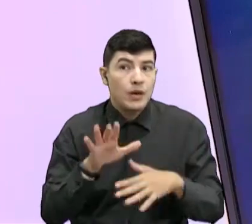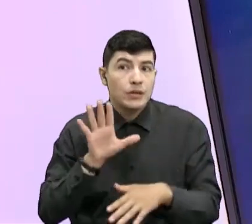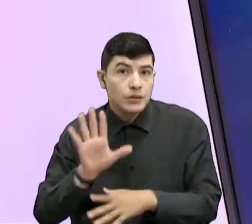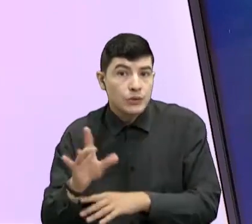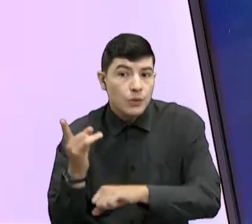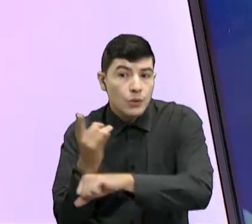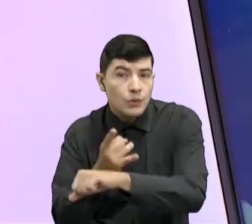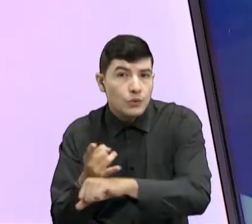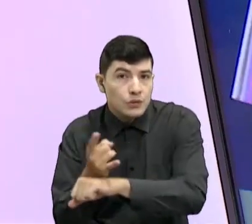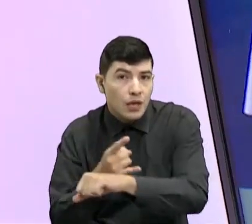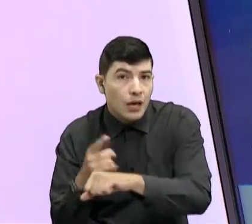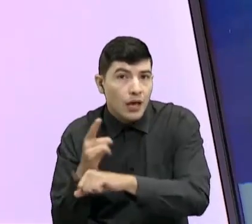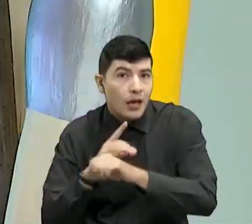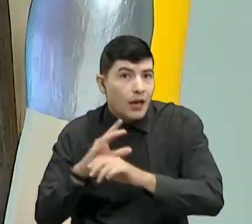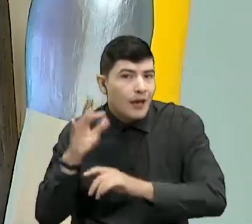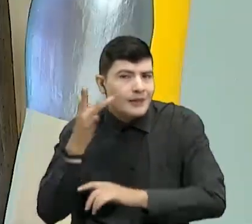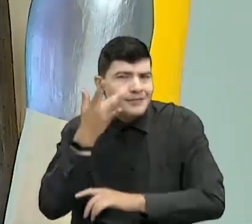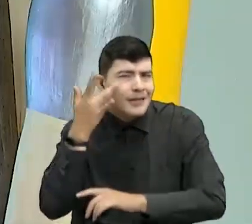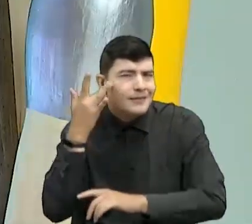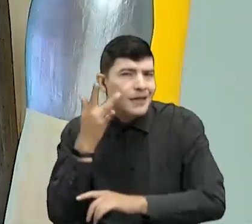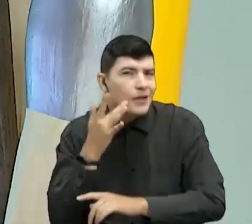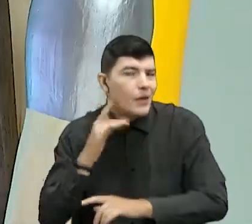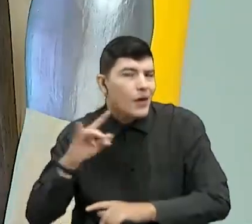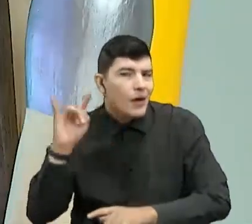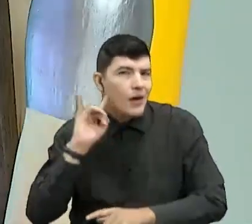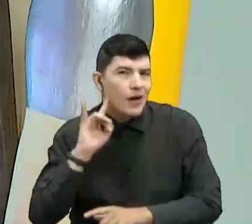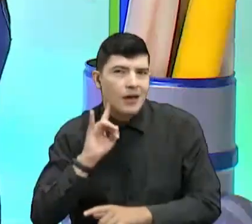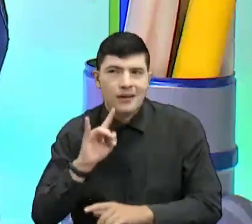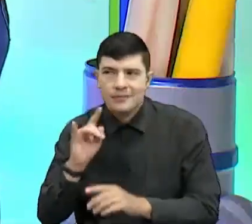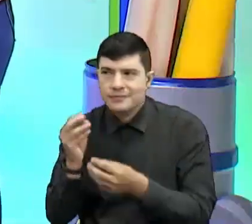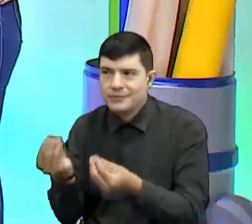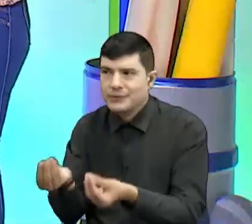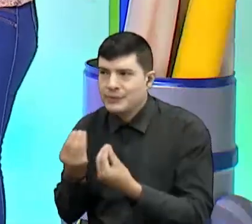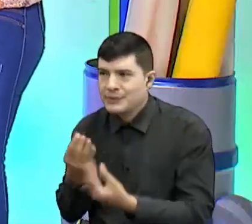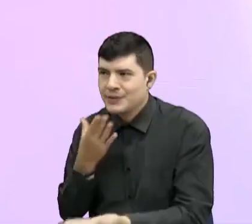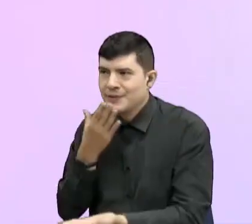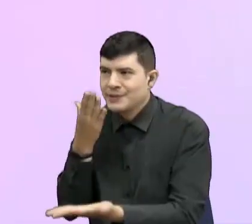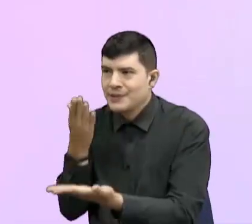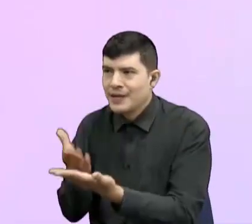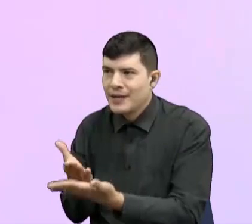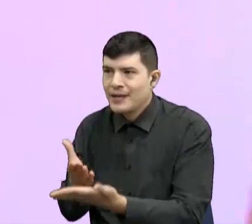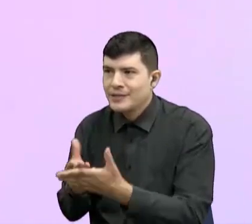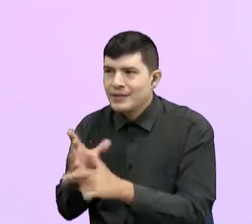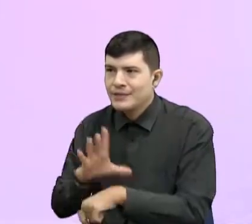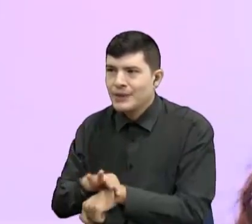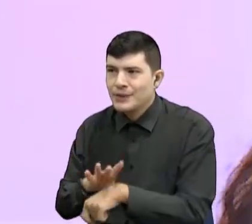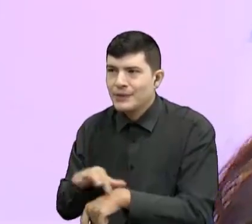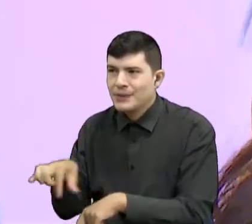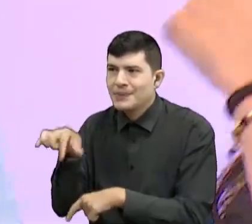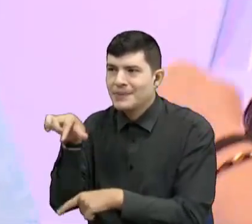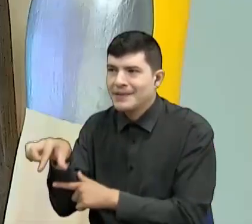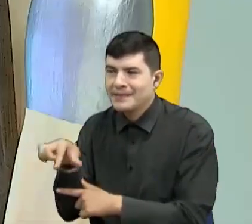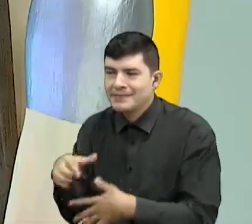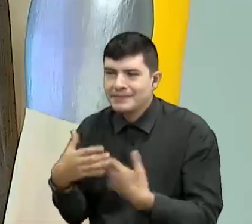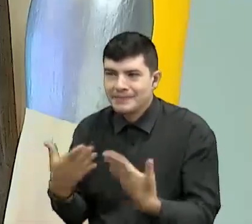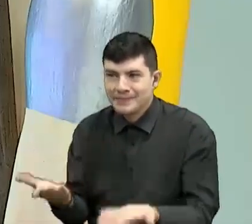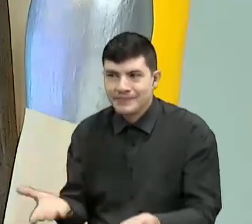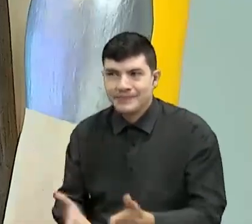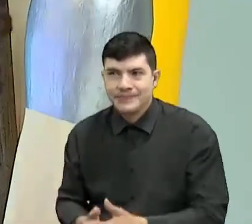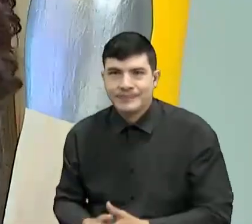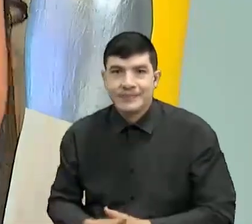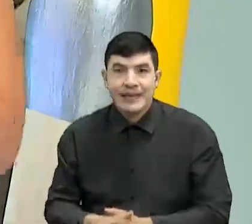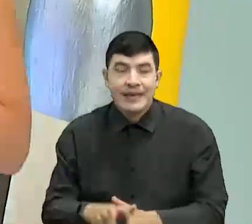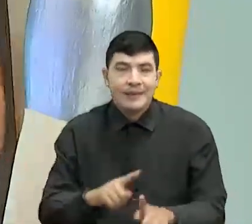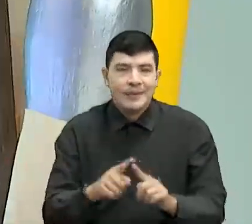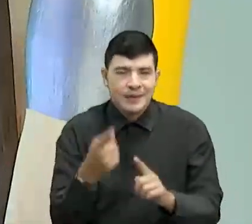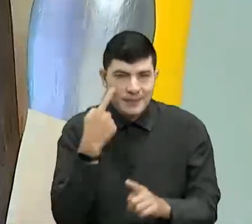órgano del sentido. Bueno, gracias, doctor Peck, gracias por sus saludos, por favor. Chicos, imagínense que, bueno,